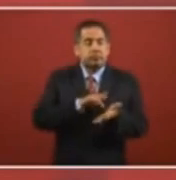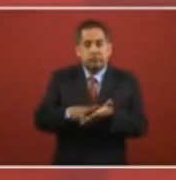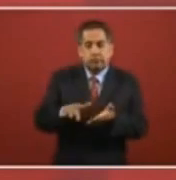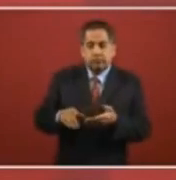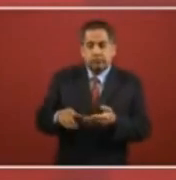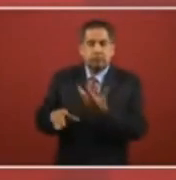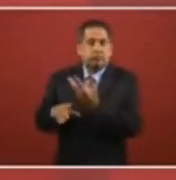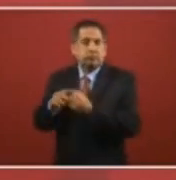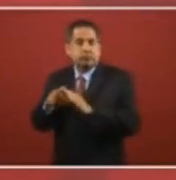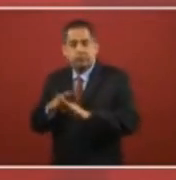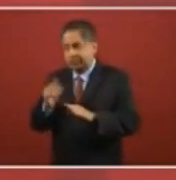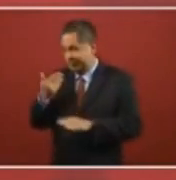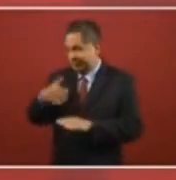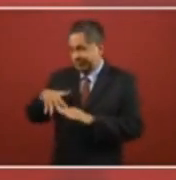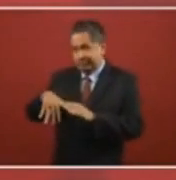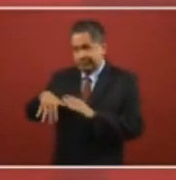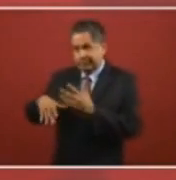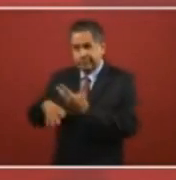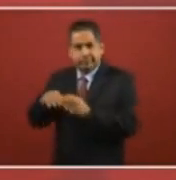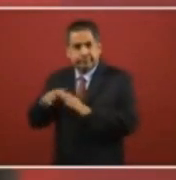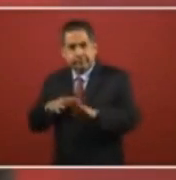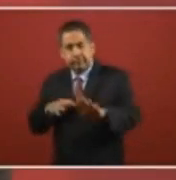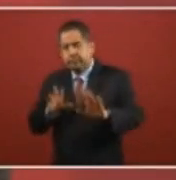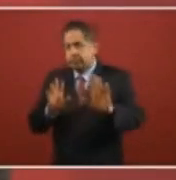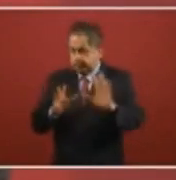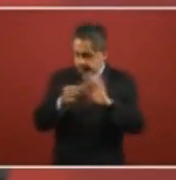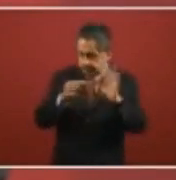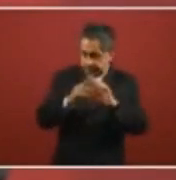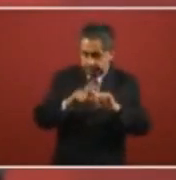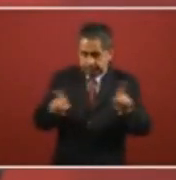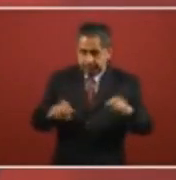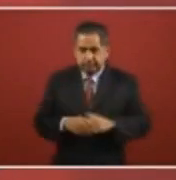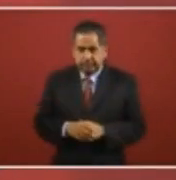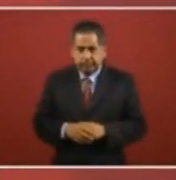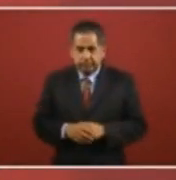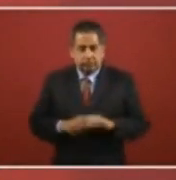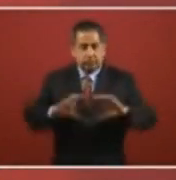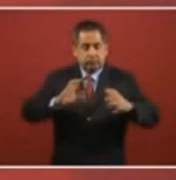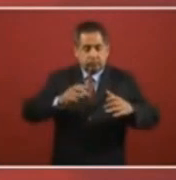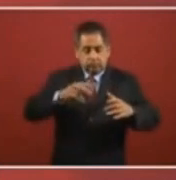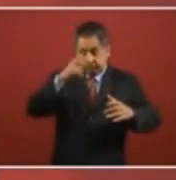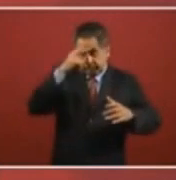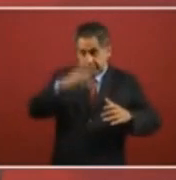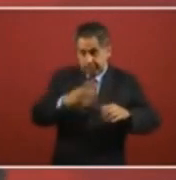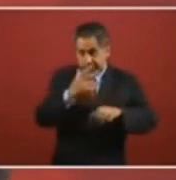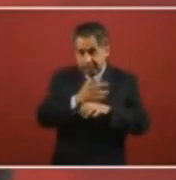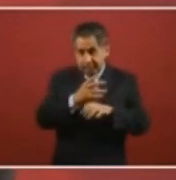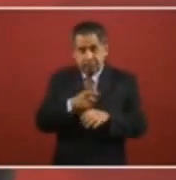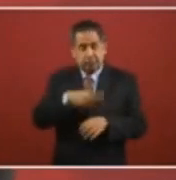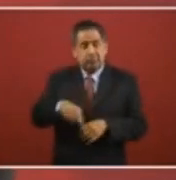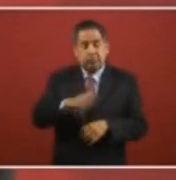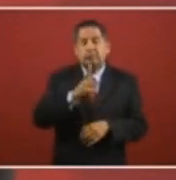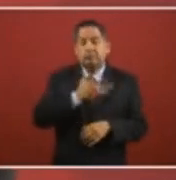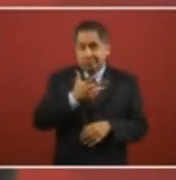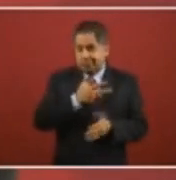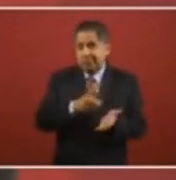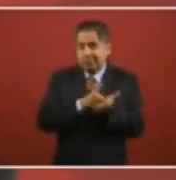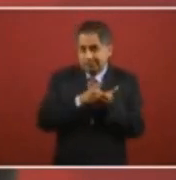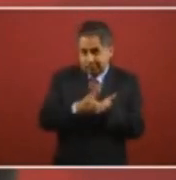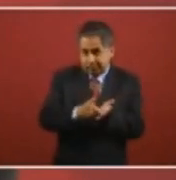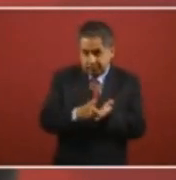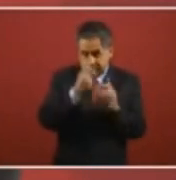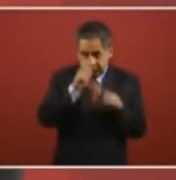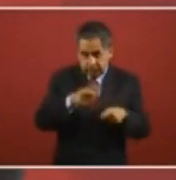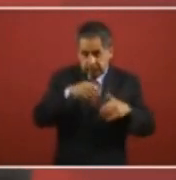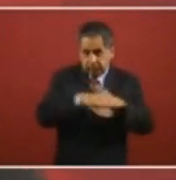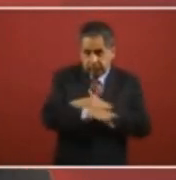diferenciación en las cifras. Tienes comunidad México-Norteamericana que ya tienen derecho de acceso a los sistemas de